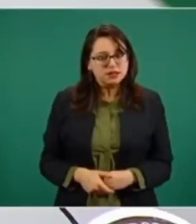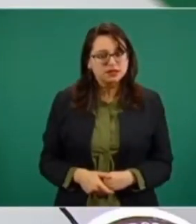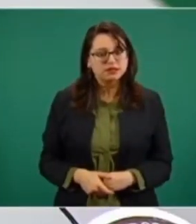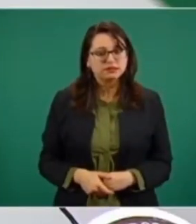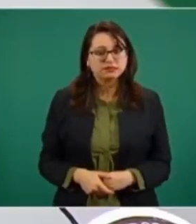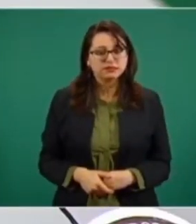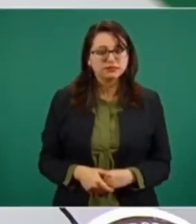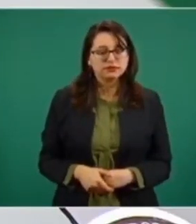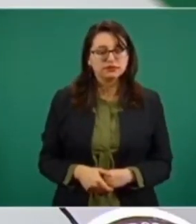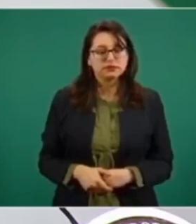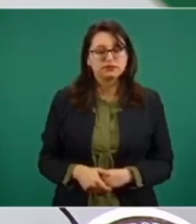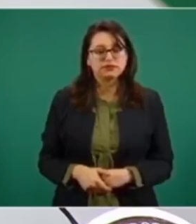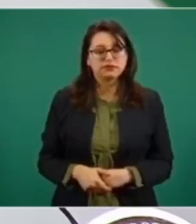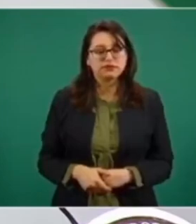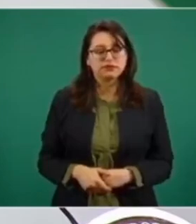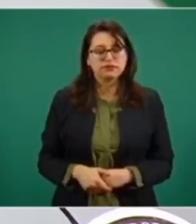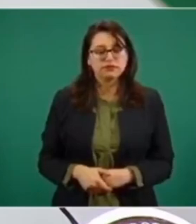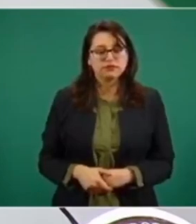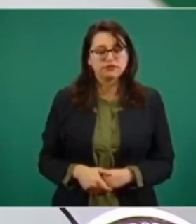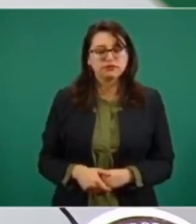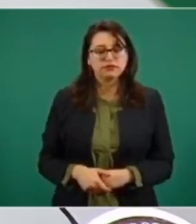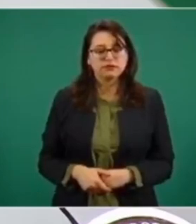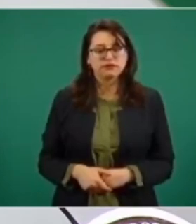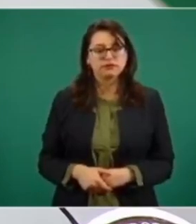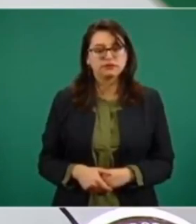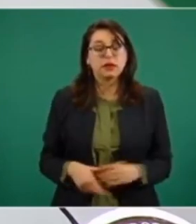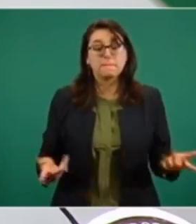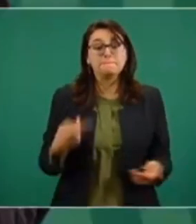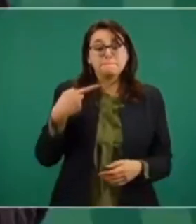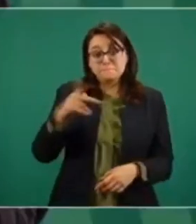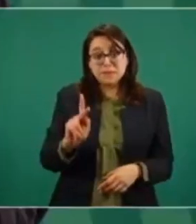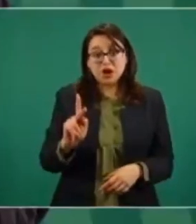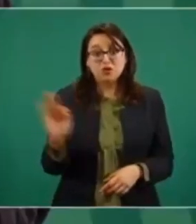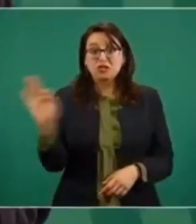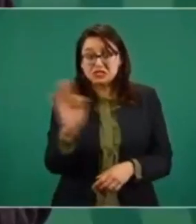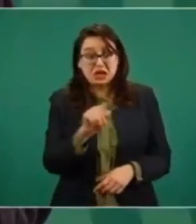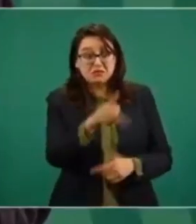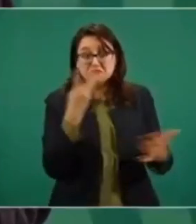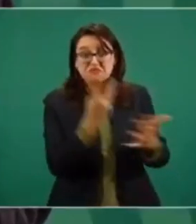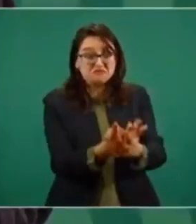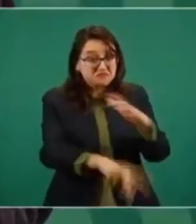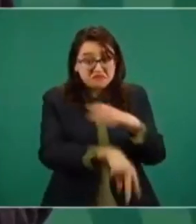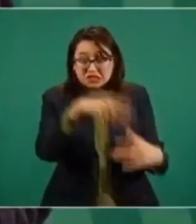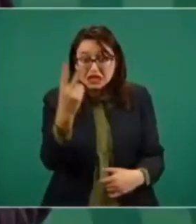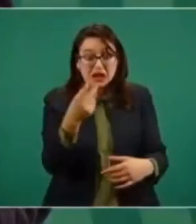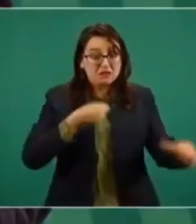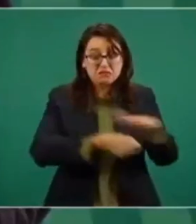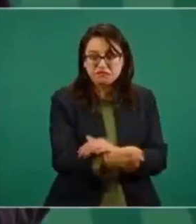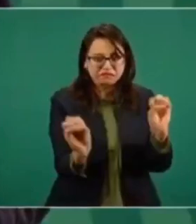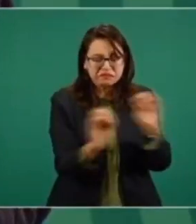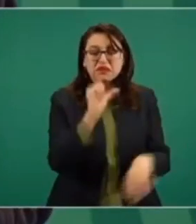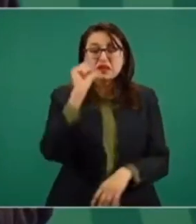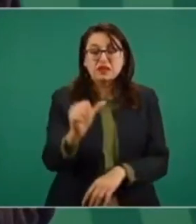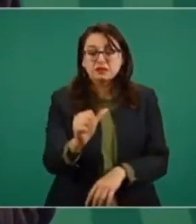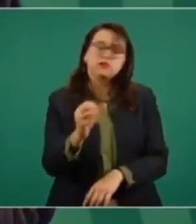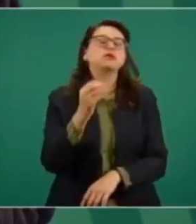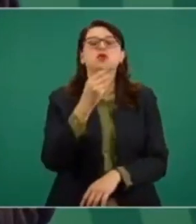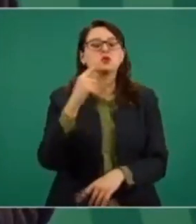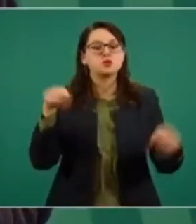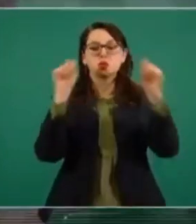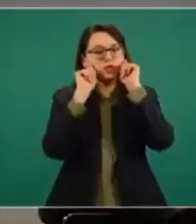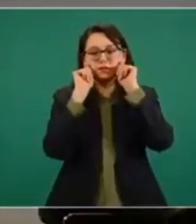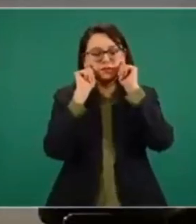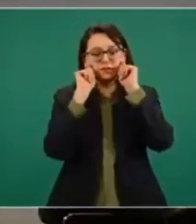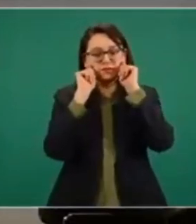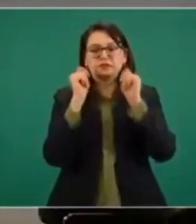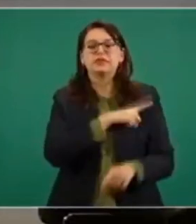Lo peor era que se pagaba sin que hubieran reclusos o había un 20 por ciento